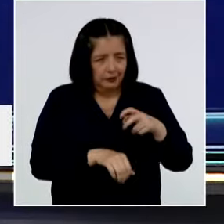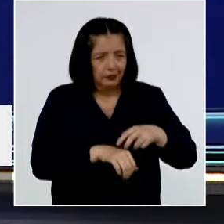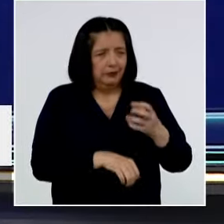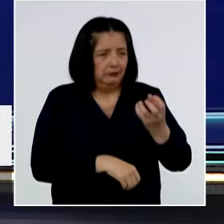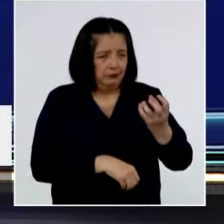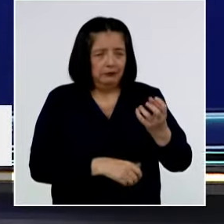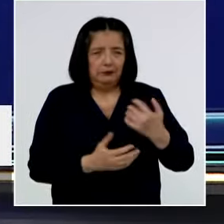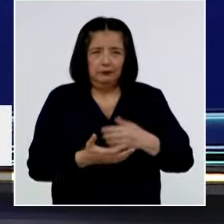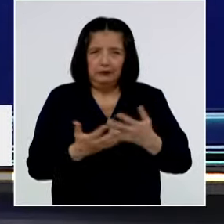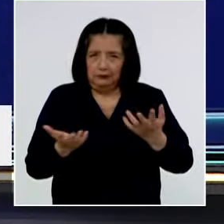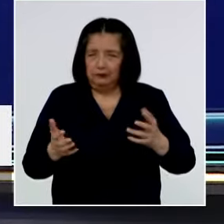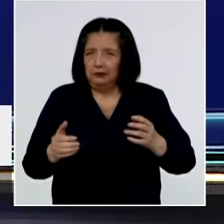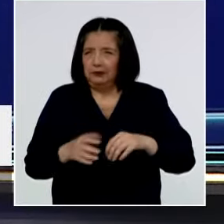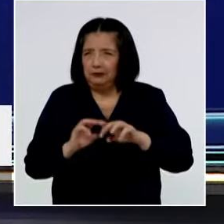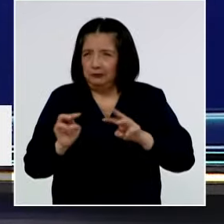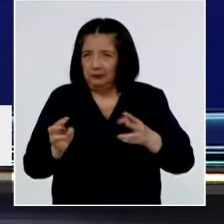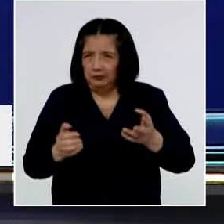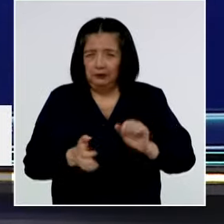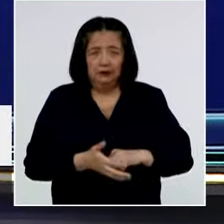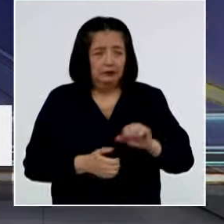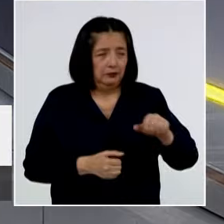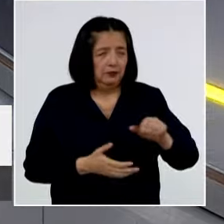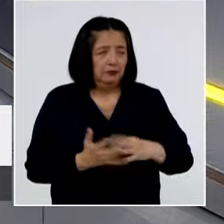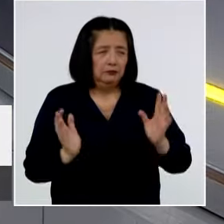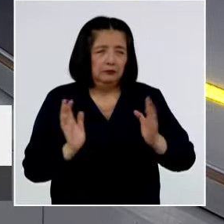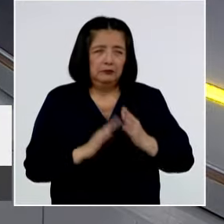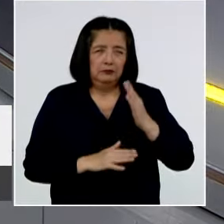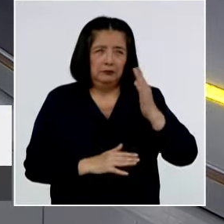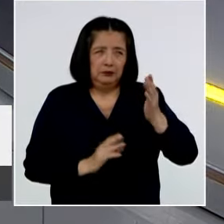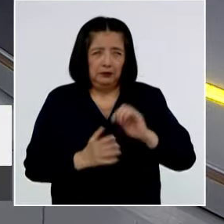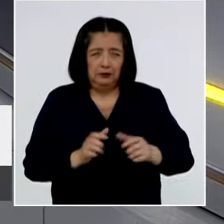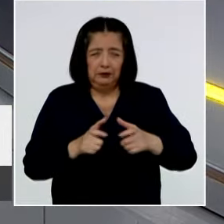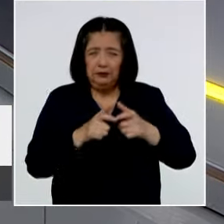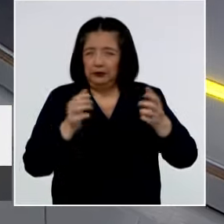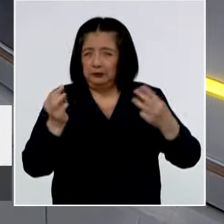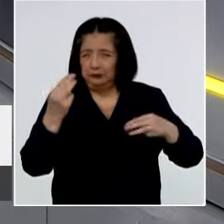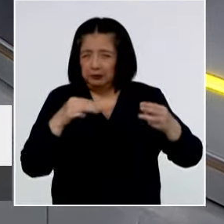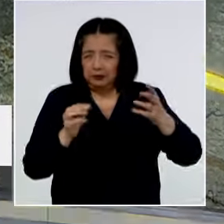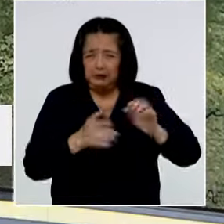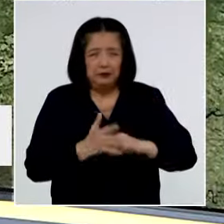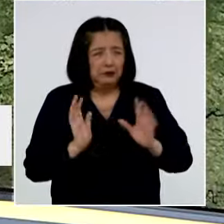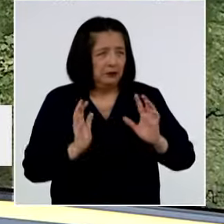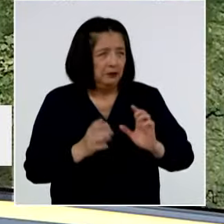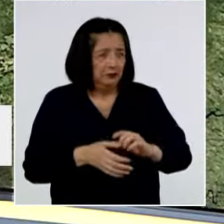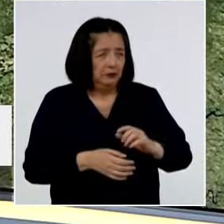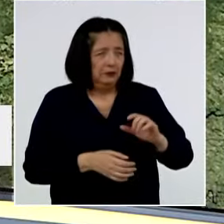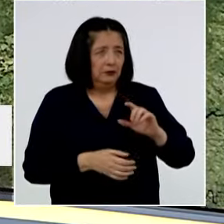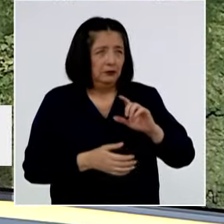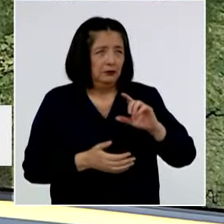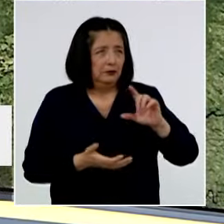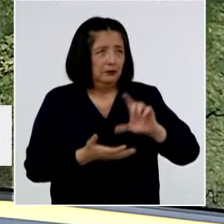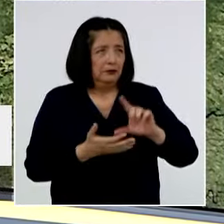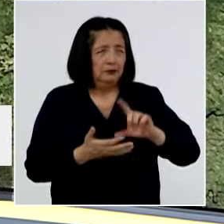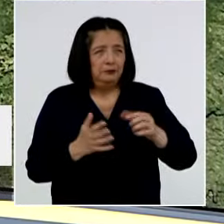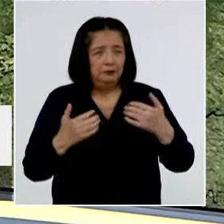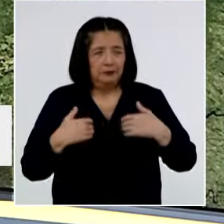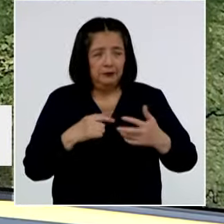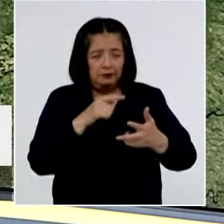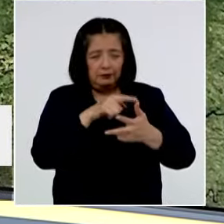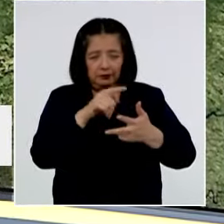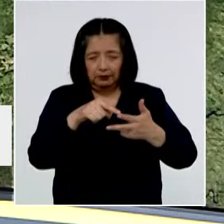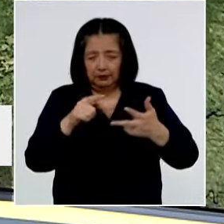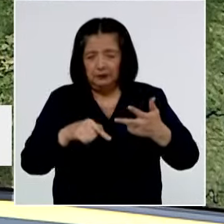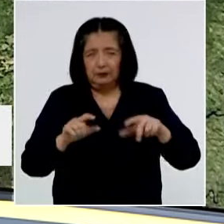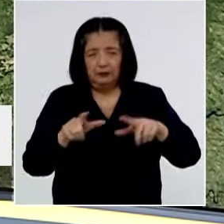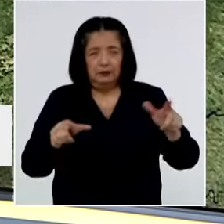que está más cerca a nuestra mesa. Sí, o sea, si tú vas, por ejemplo, al Gran Mercado Mayorista de Lima, tienes tres lugares